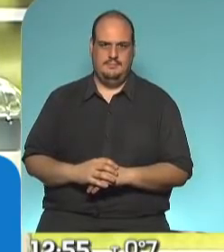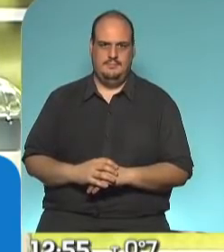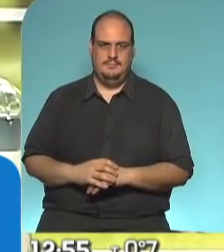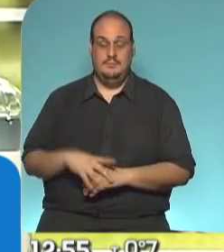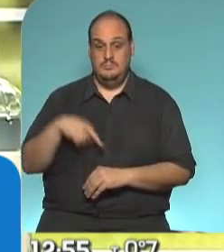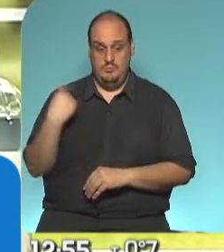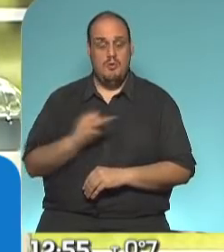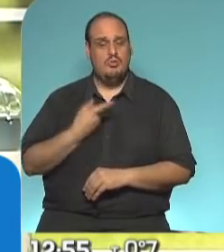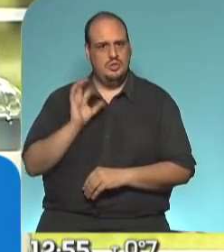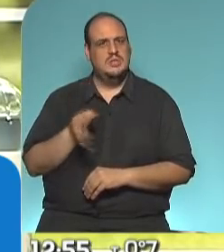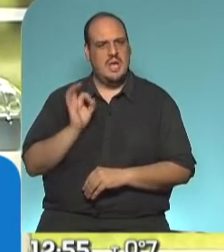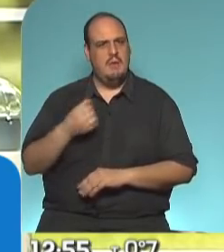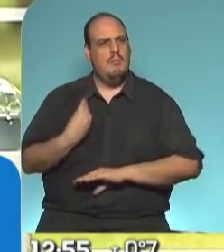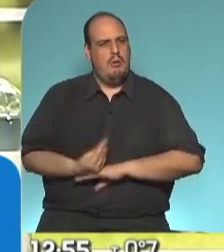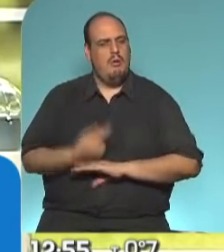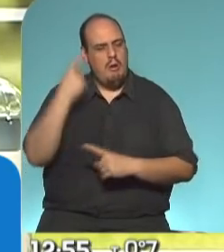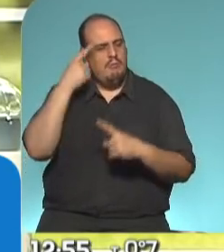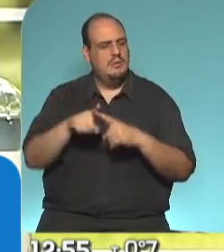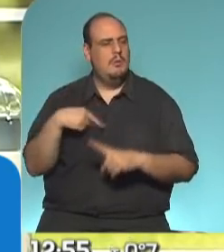Nosotros sabemos a qué vinimos.